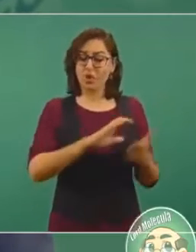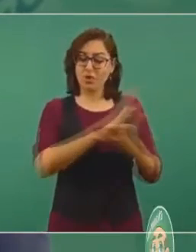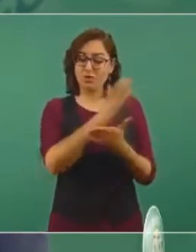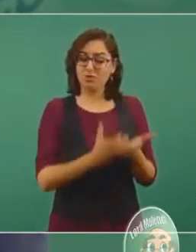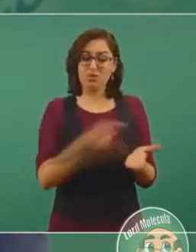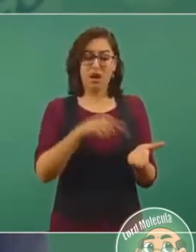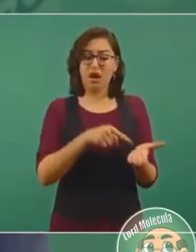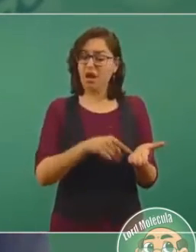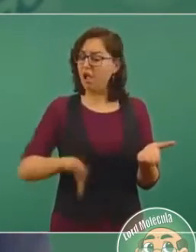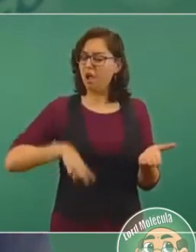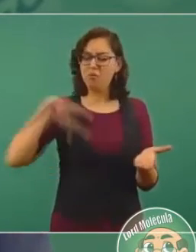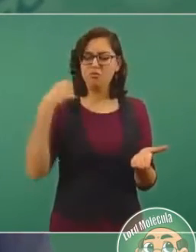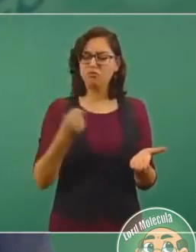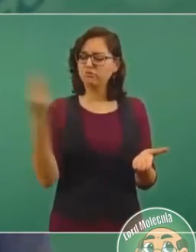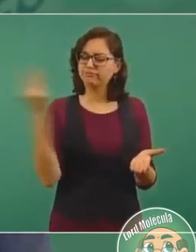contratos.